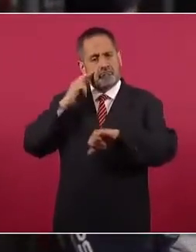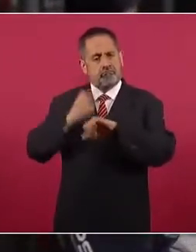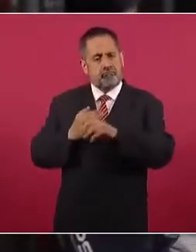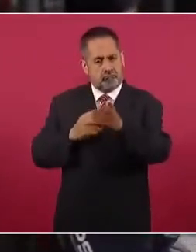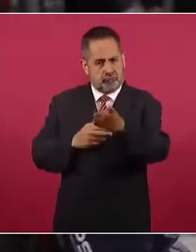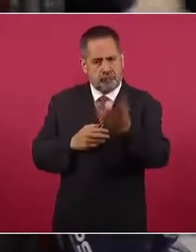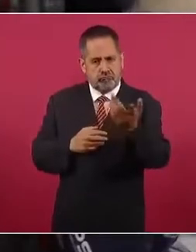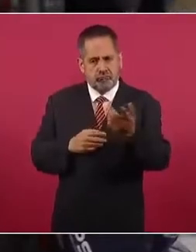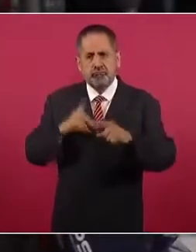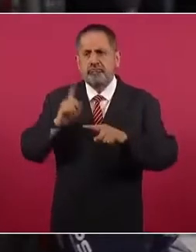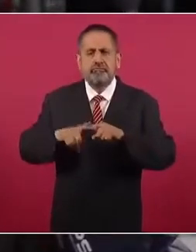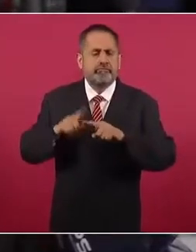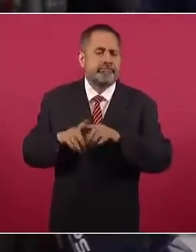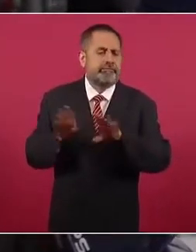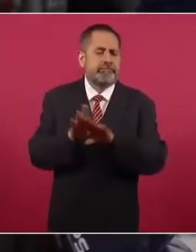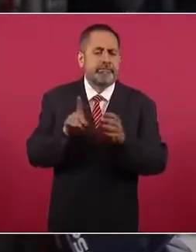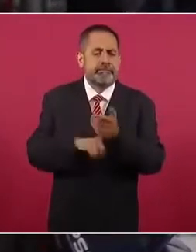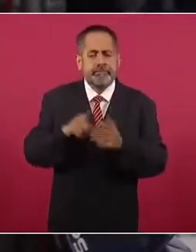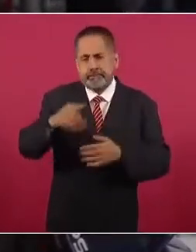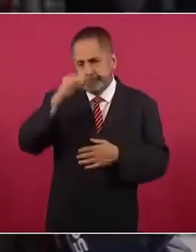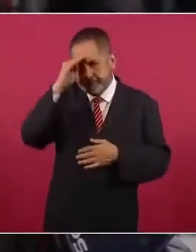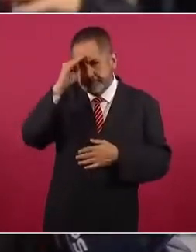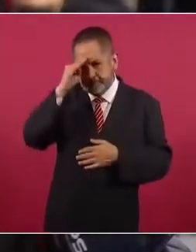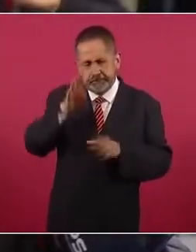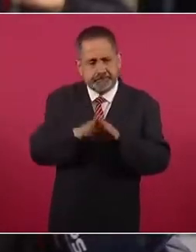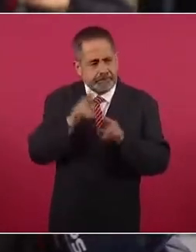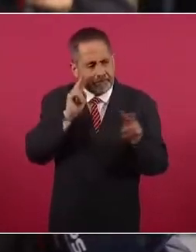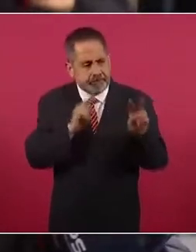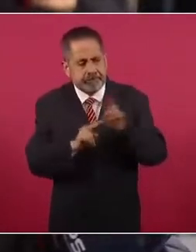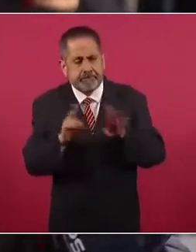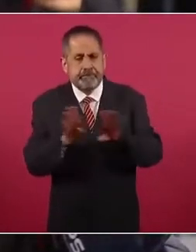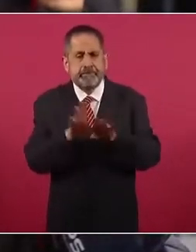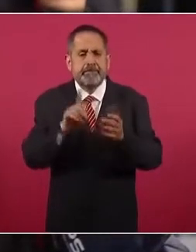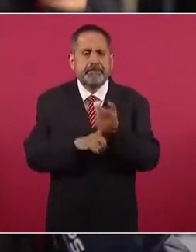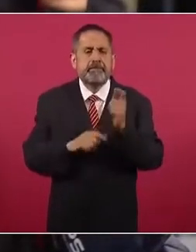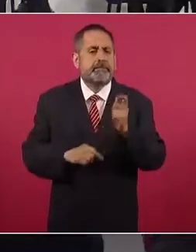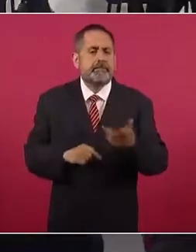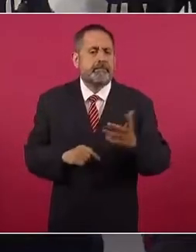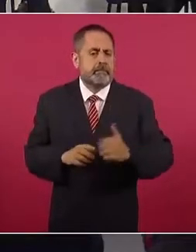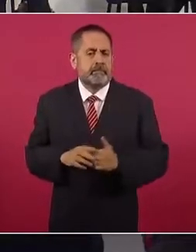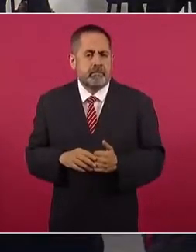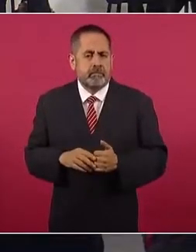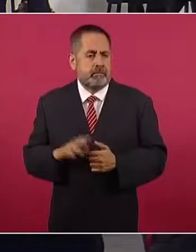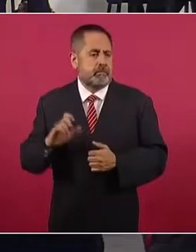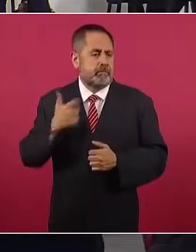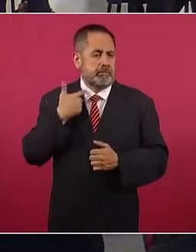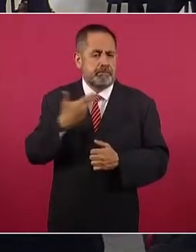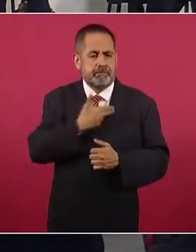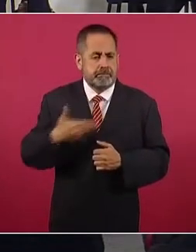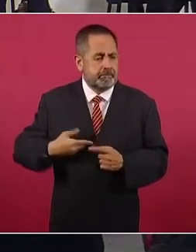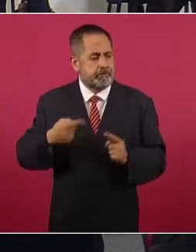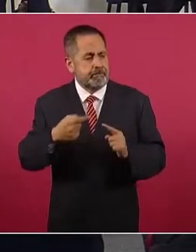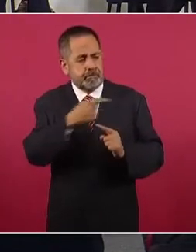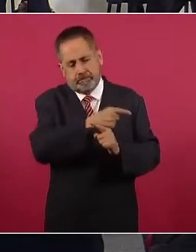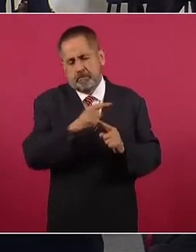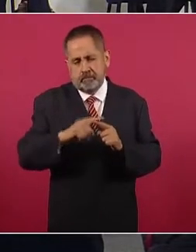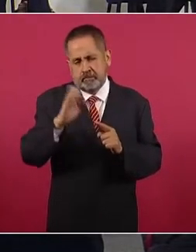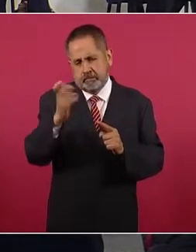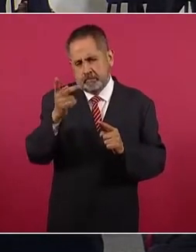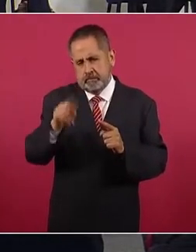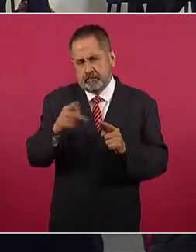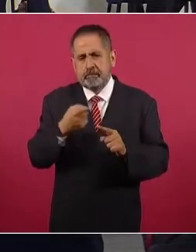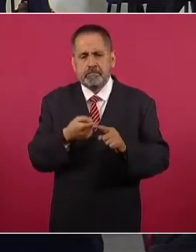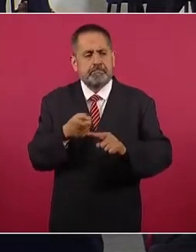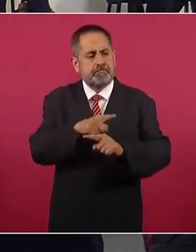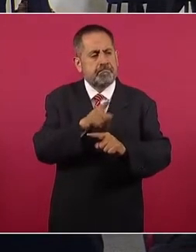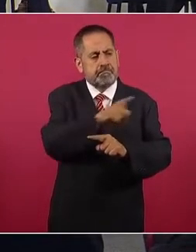esta manera, cómo considera y cómo ve usted esta manera de expresidentes, en este caso hablamos sólo de Peña Nieto, pero también